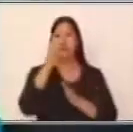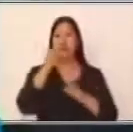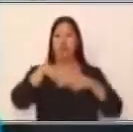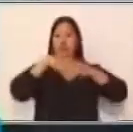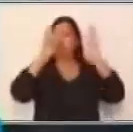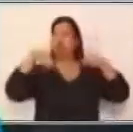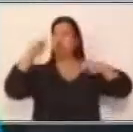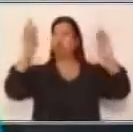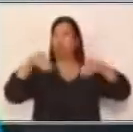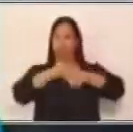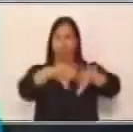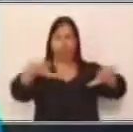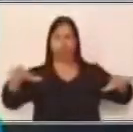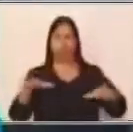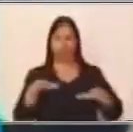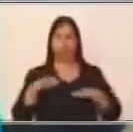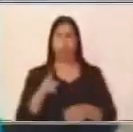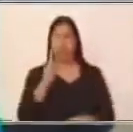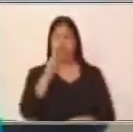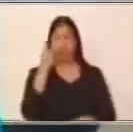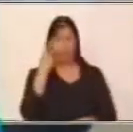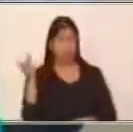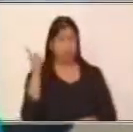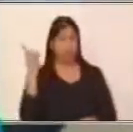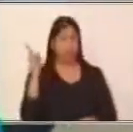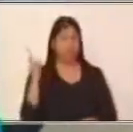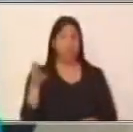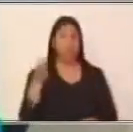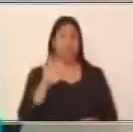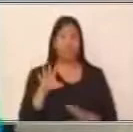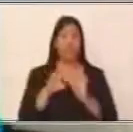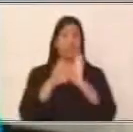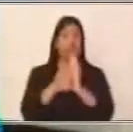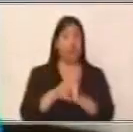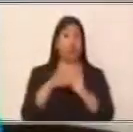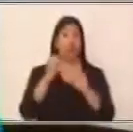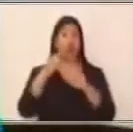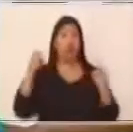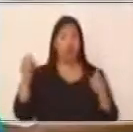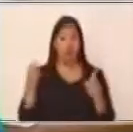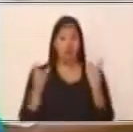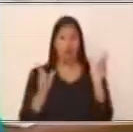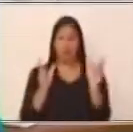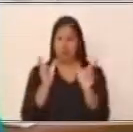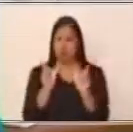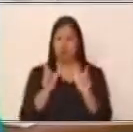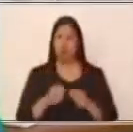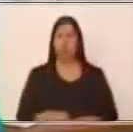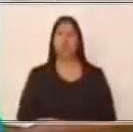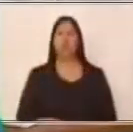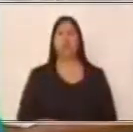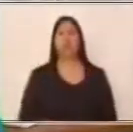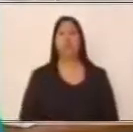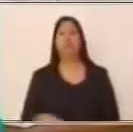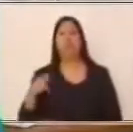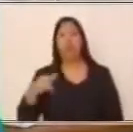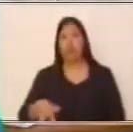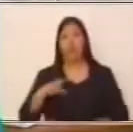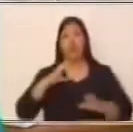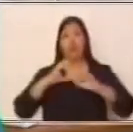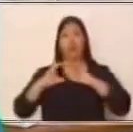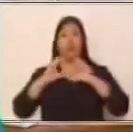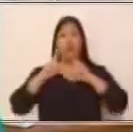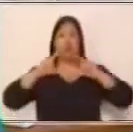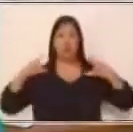oraciones compuestas. Estas, como tales, son proposiciones y en comunicación y lenguaje son